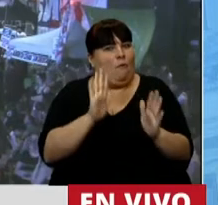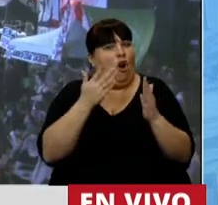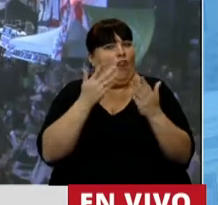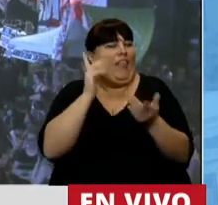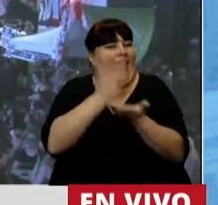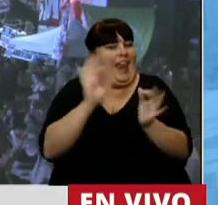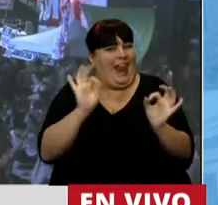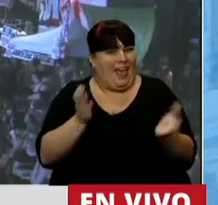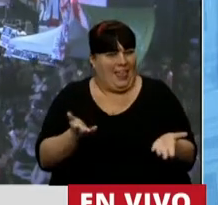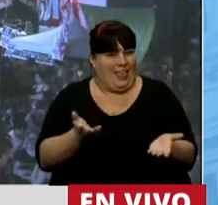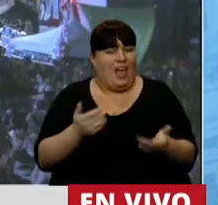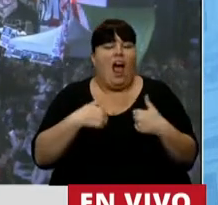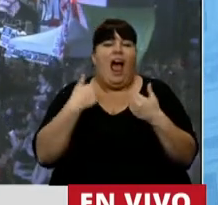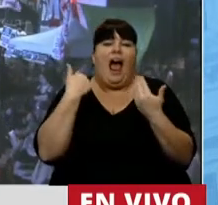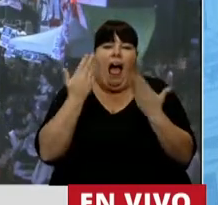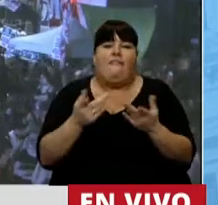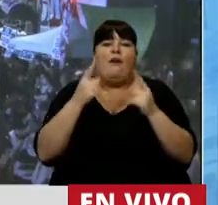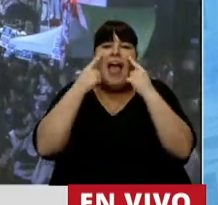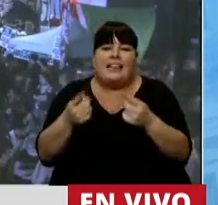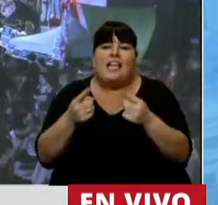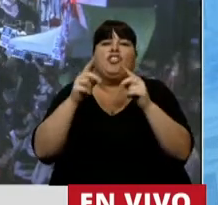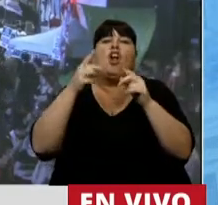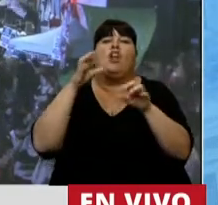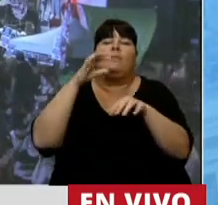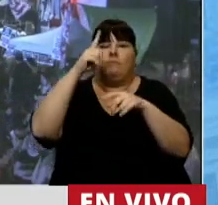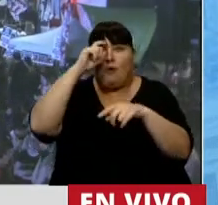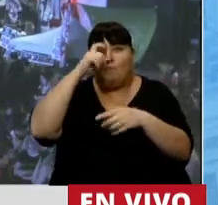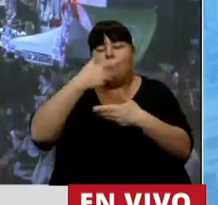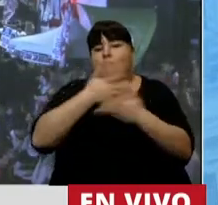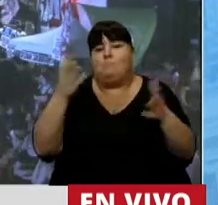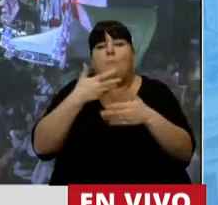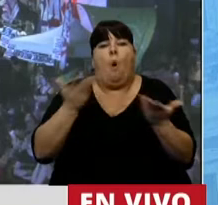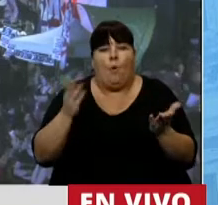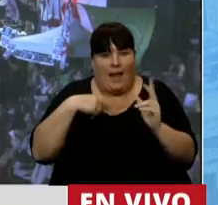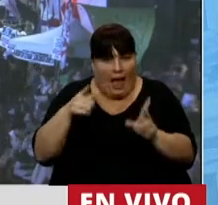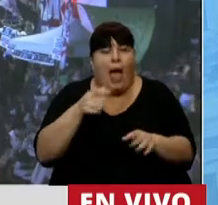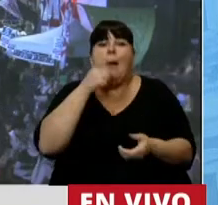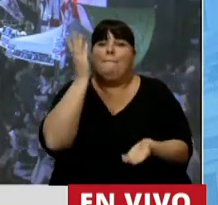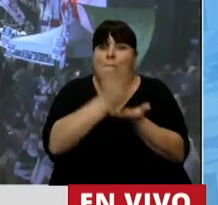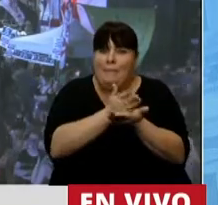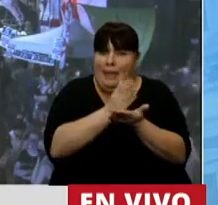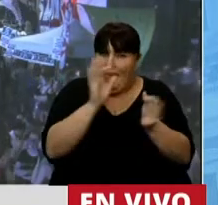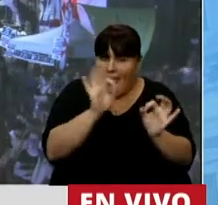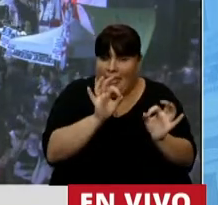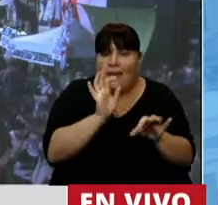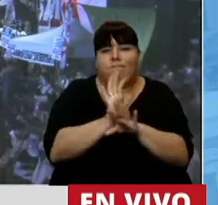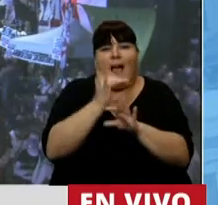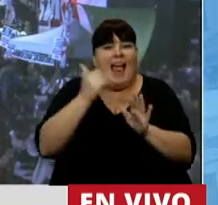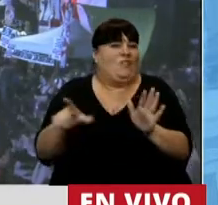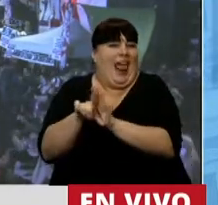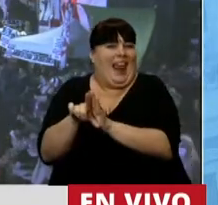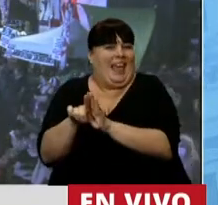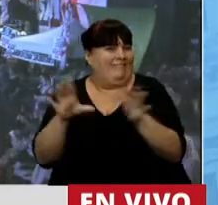Estoy a favor de su atención en el marco de la salud pública. Y la despenalización, en definitiva, es la